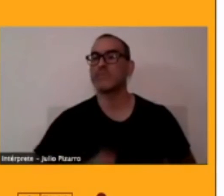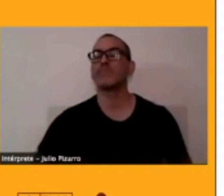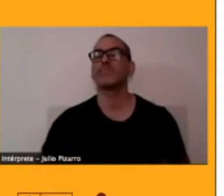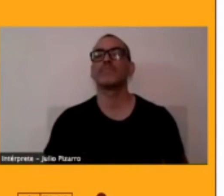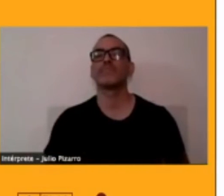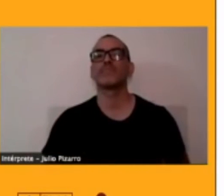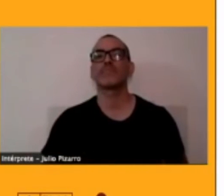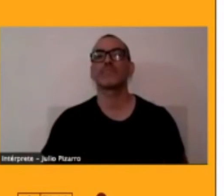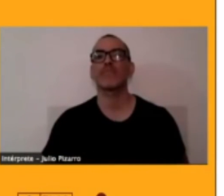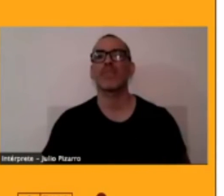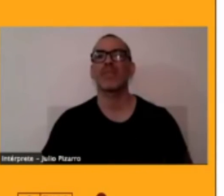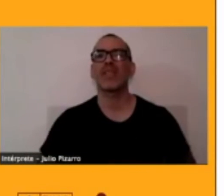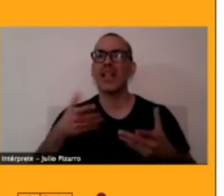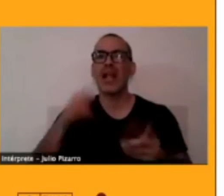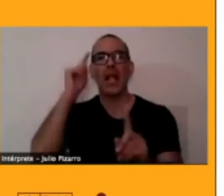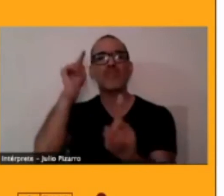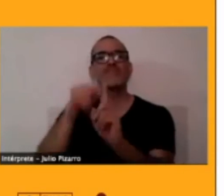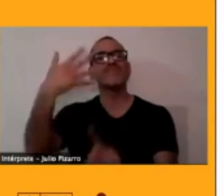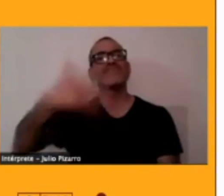es el que,